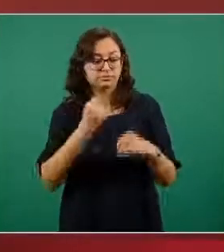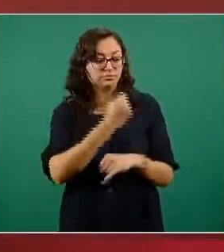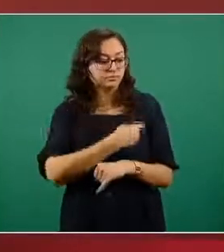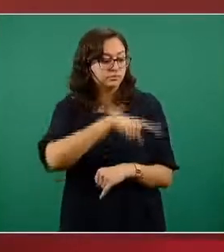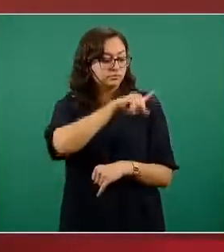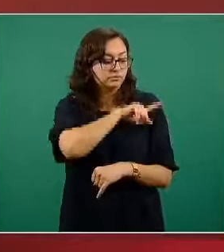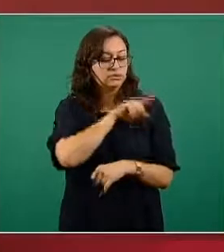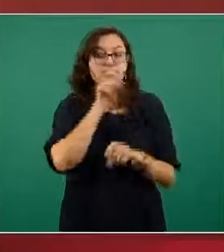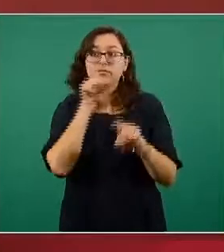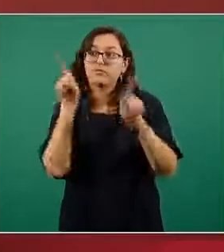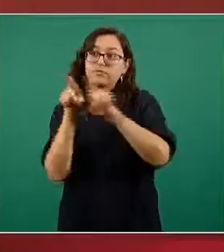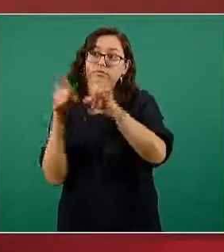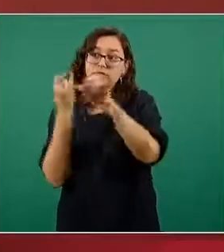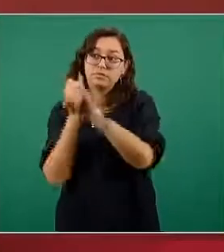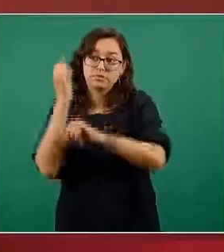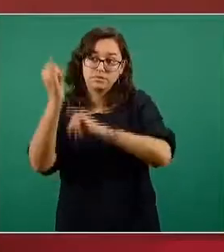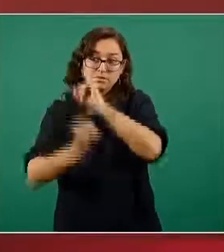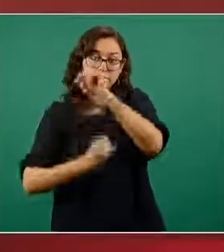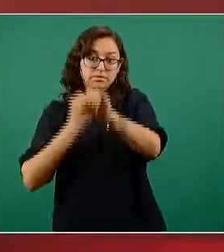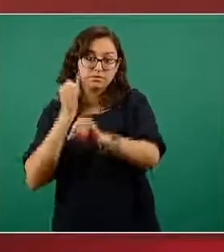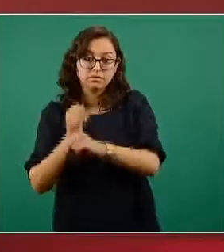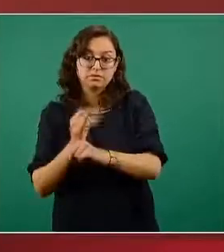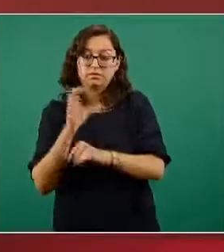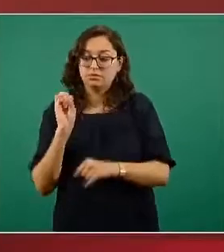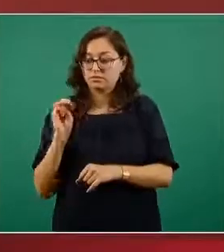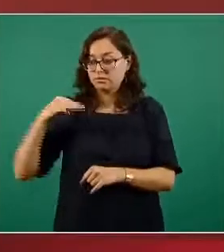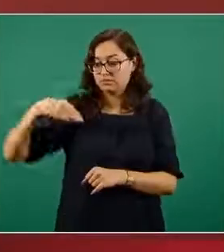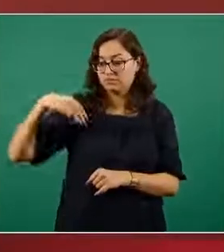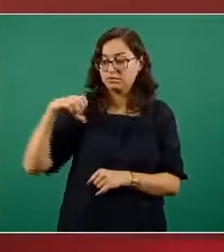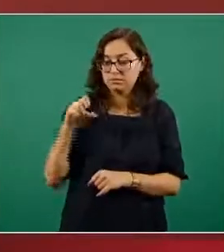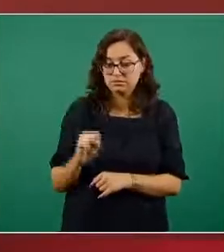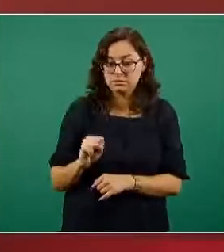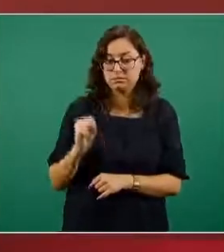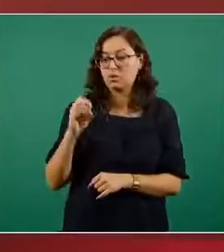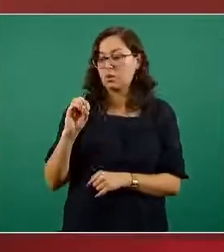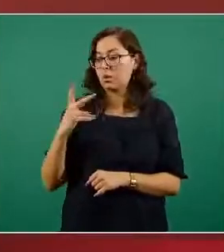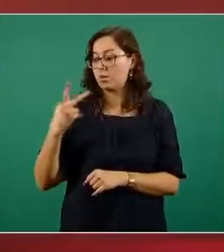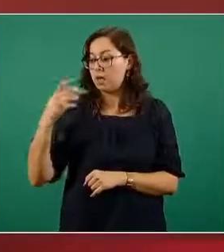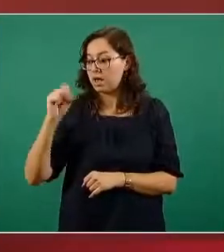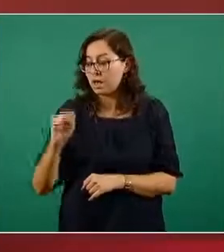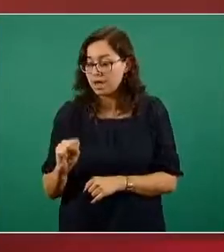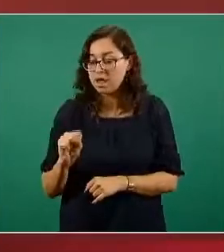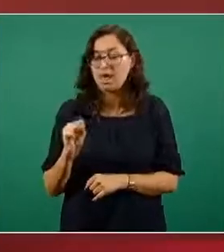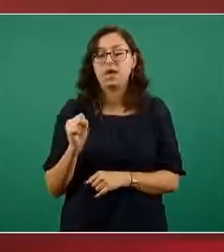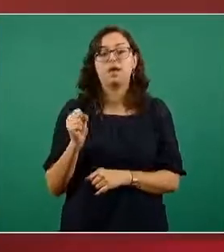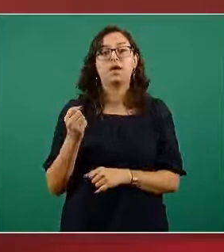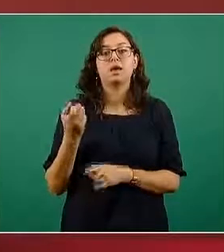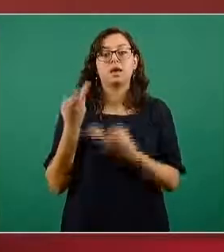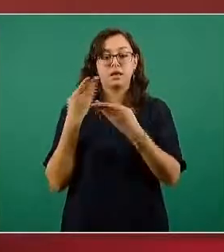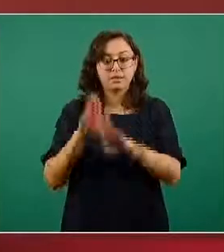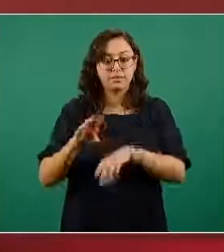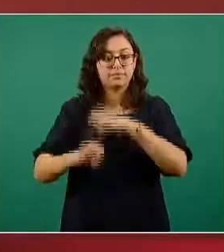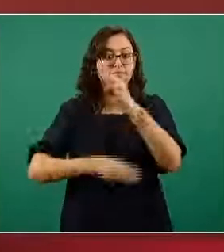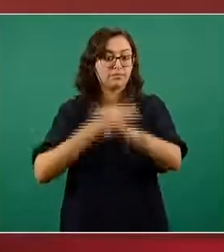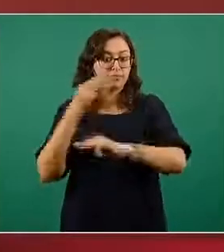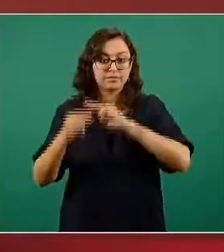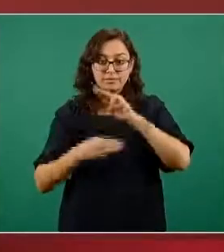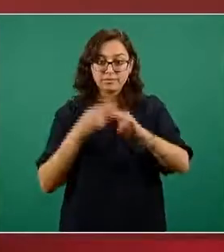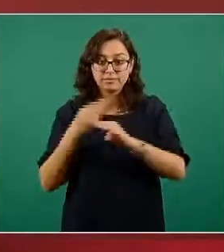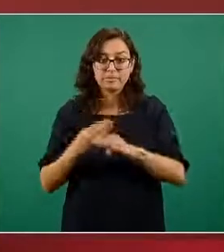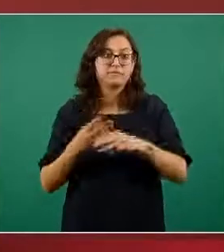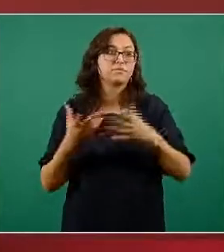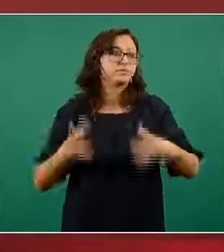y organismos internacionales como la Organización Mundial de la Salud Organización Panamericana de la Salud el Banco Mundial y también